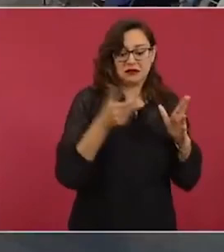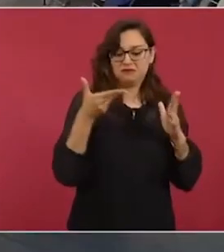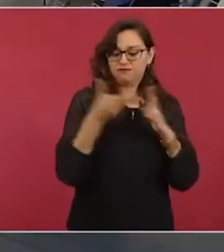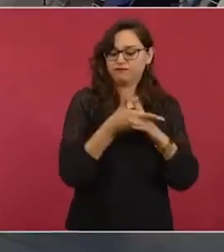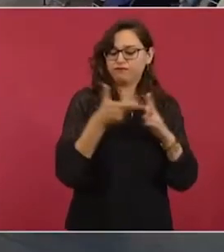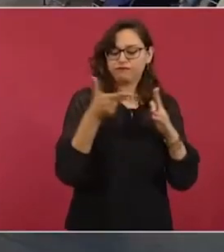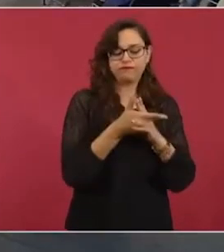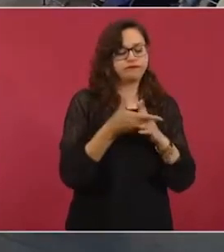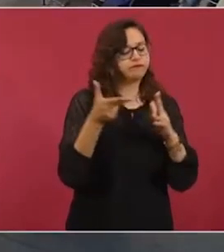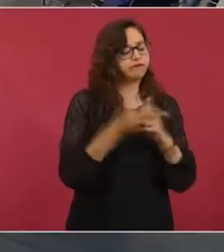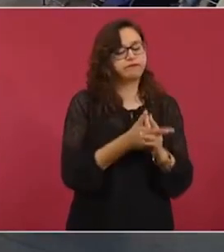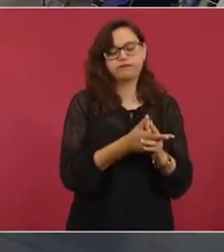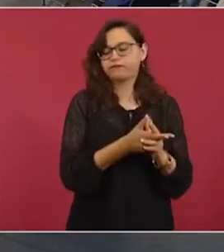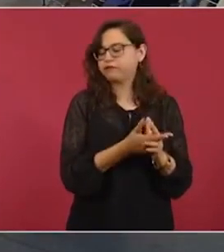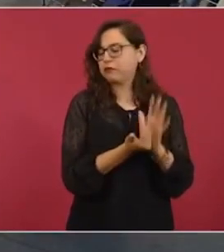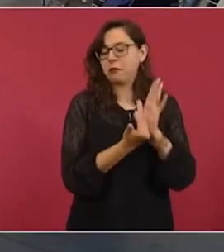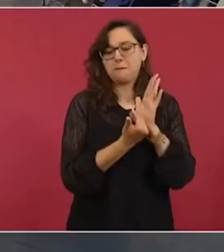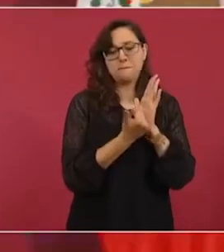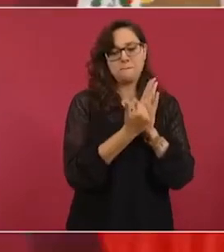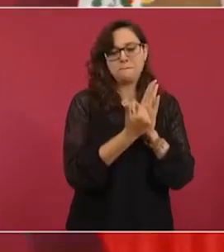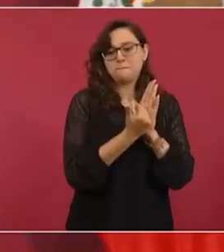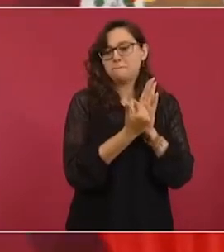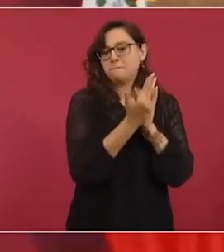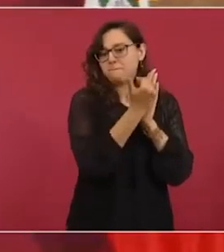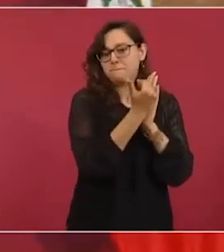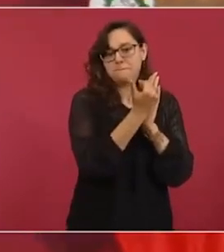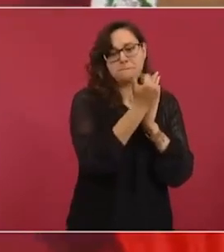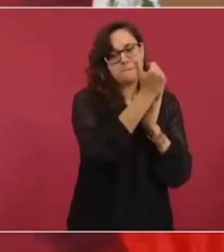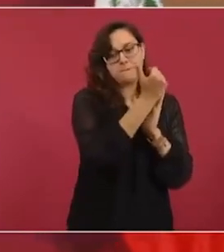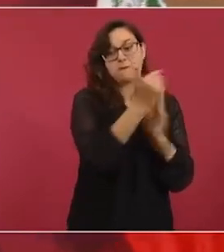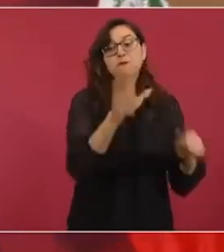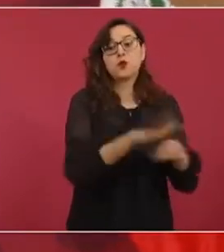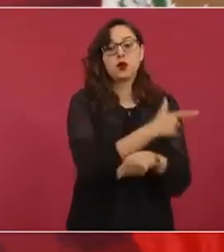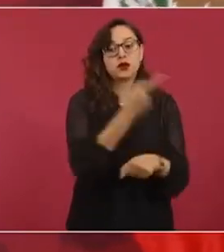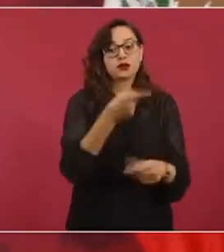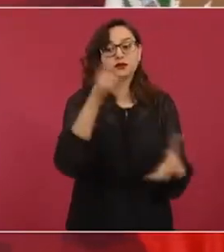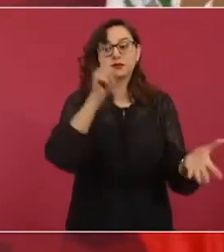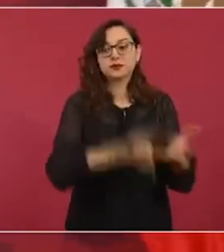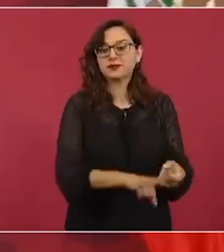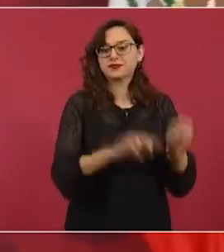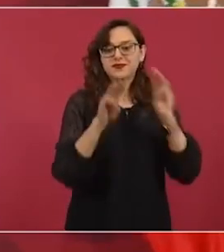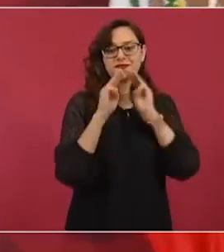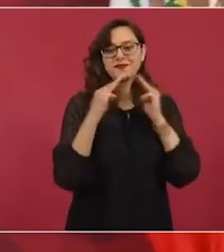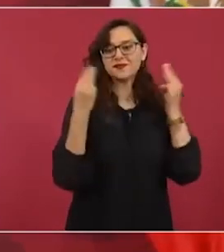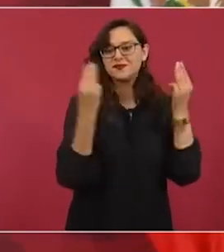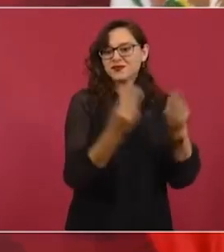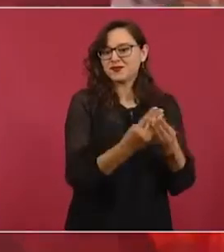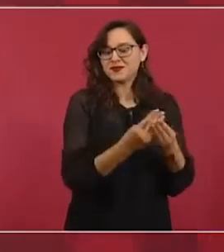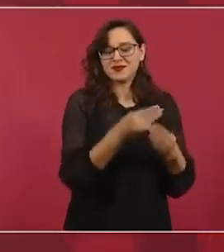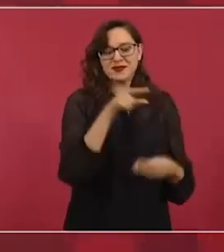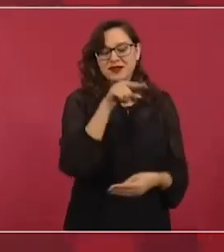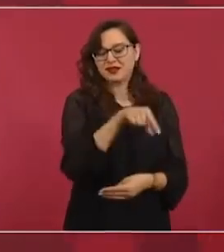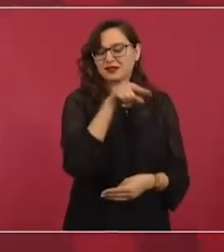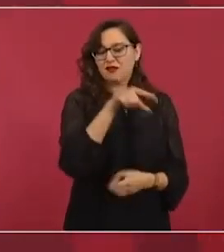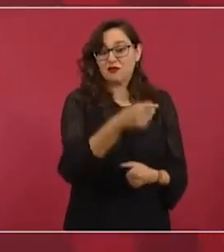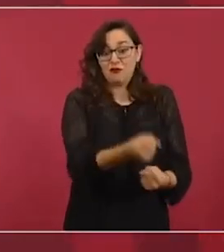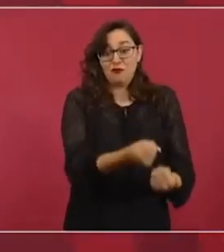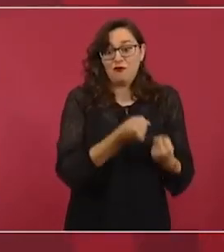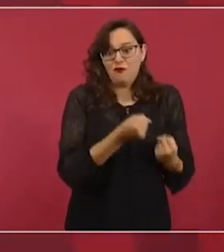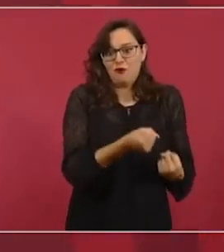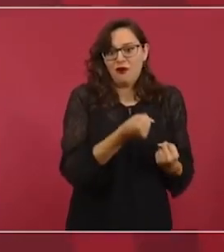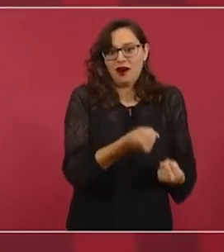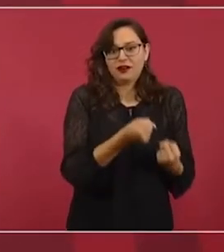muy vinculado, con las bandas de la delincuencia organizada y ya